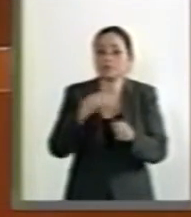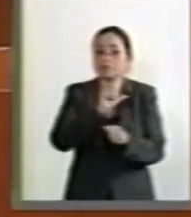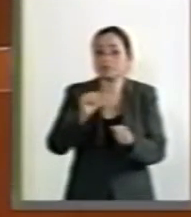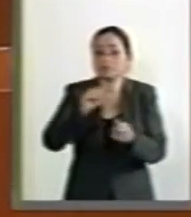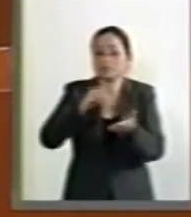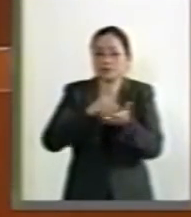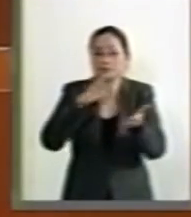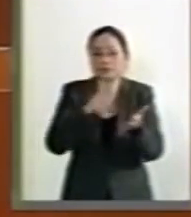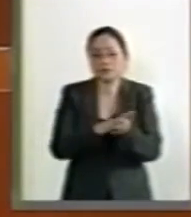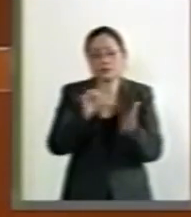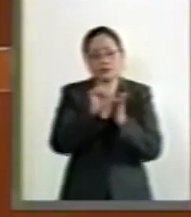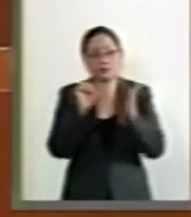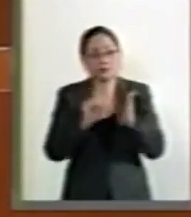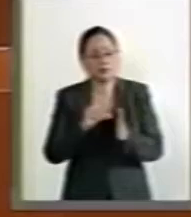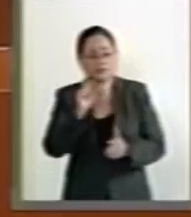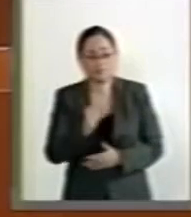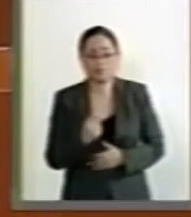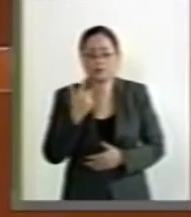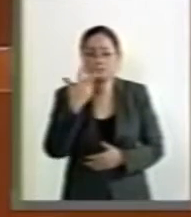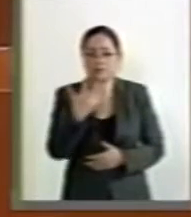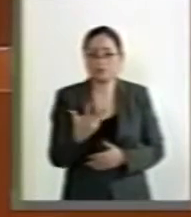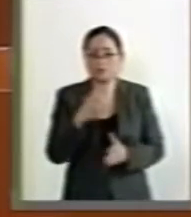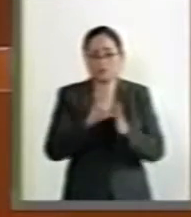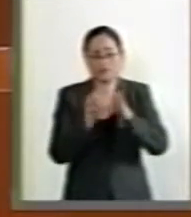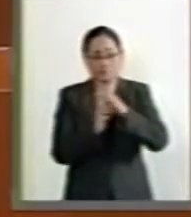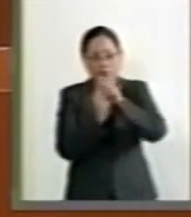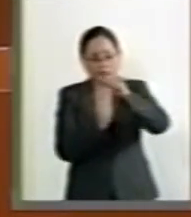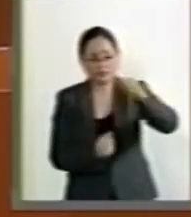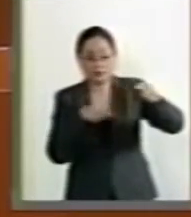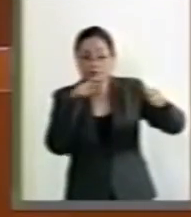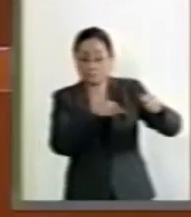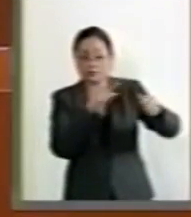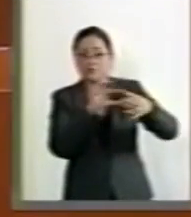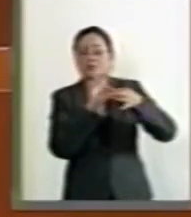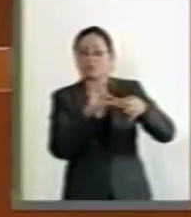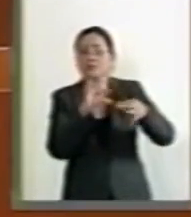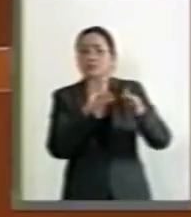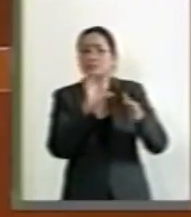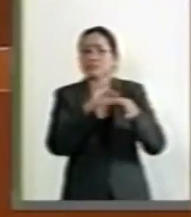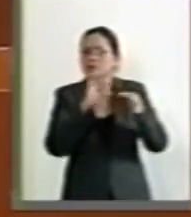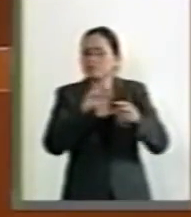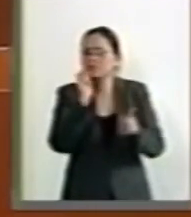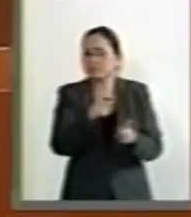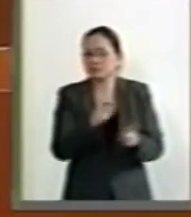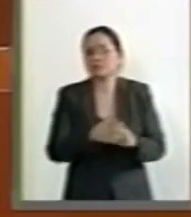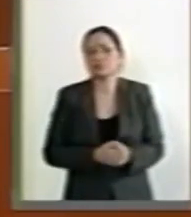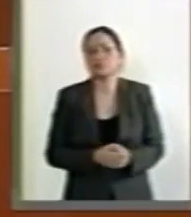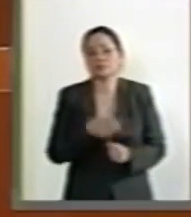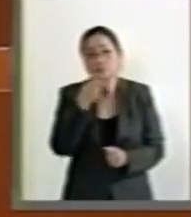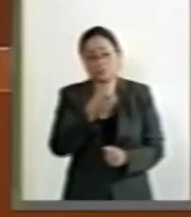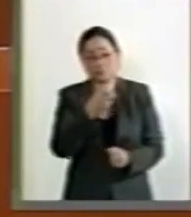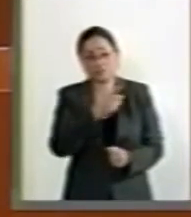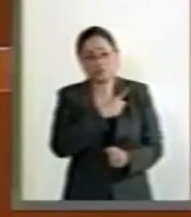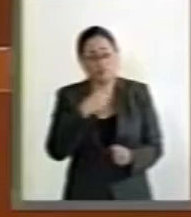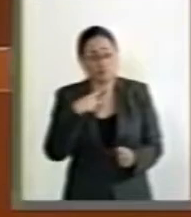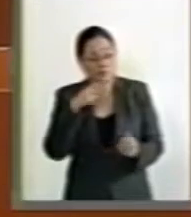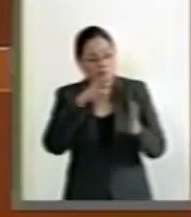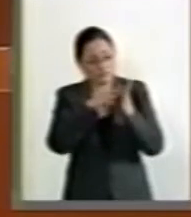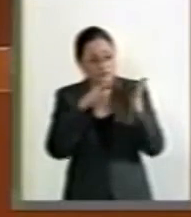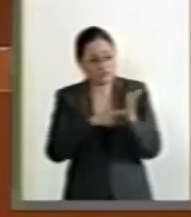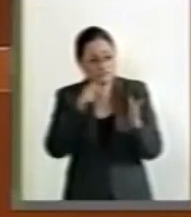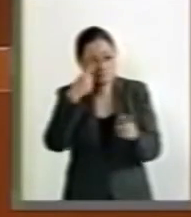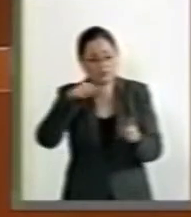a lo establecido en el artículo 25 de nuestra Constitución, mismo que supone como requisito